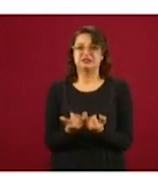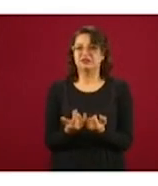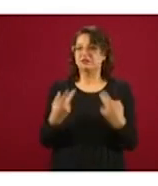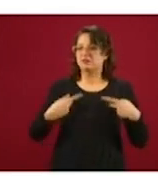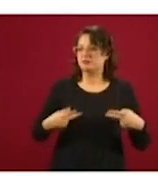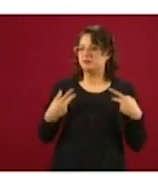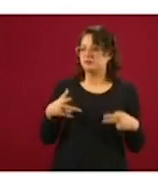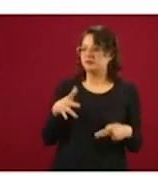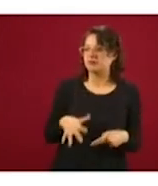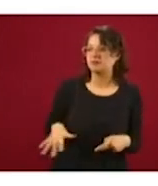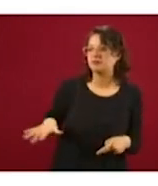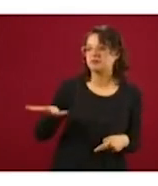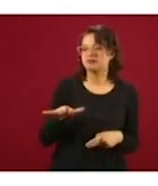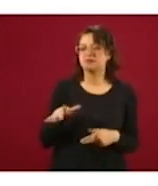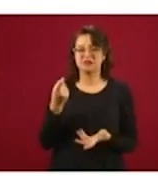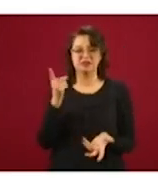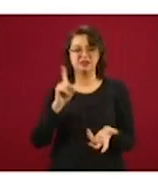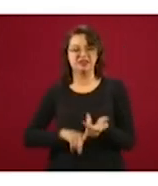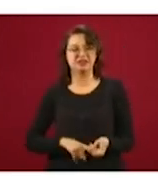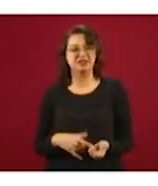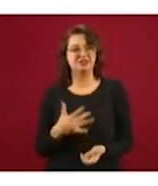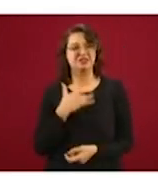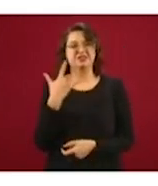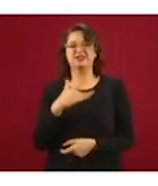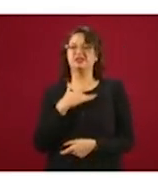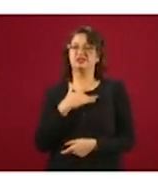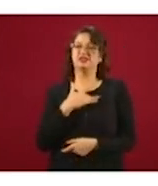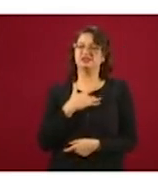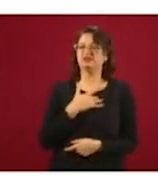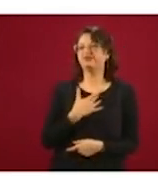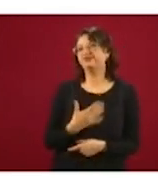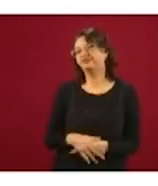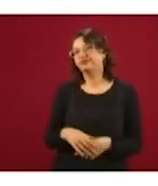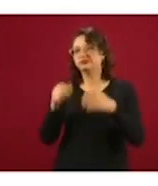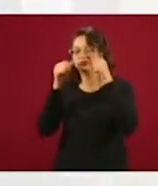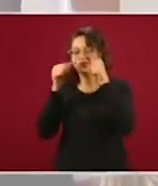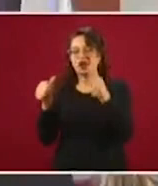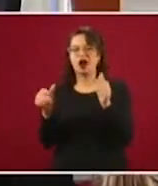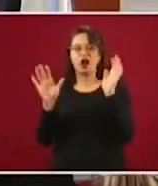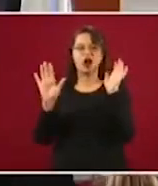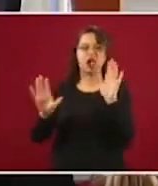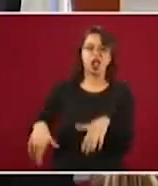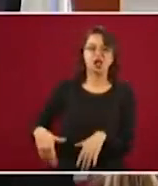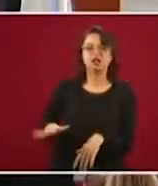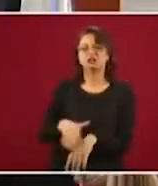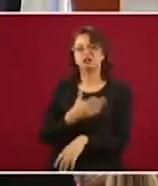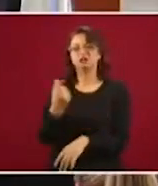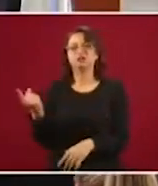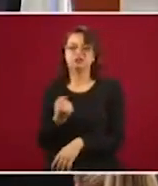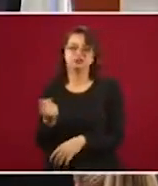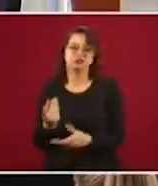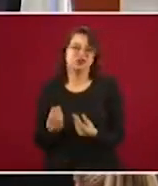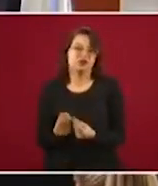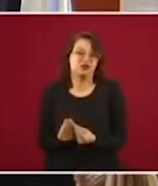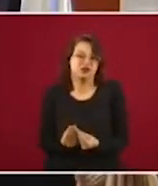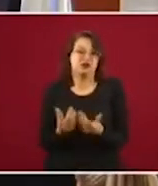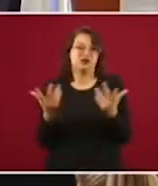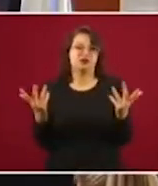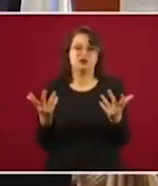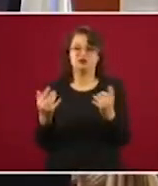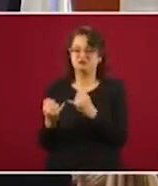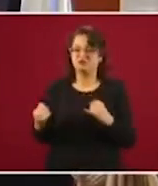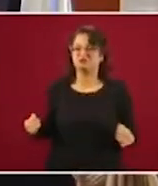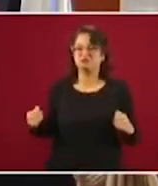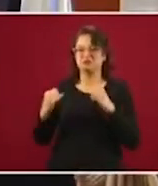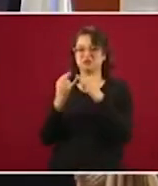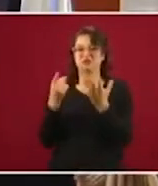poco ánimo para la provisión de servicios, porque obviamente las instituciones no están